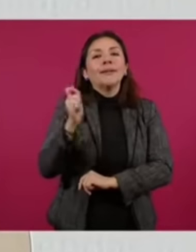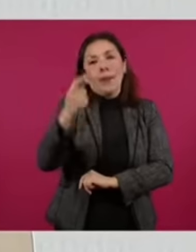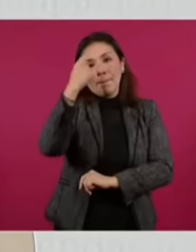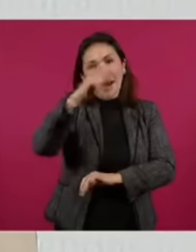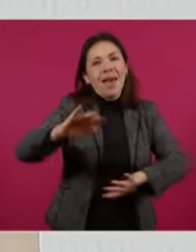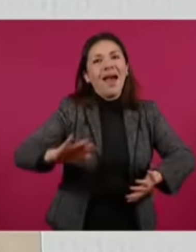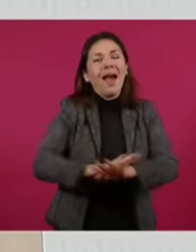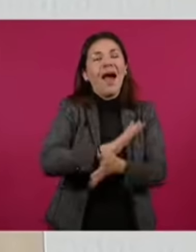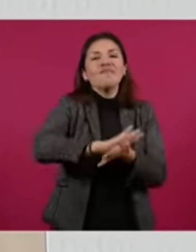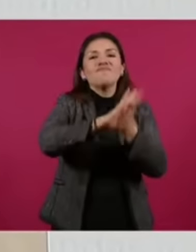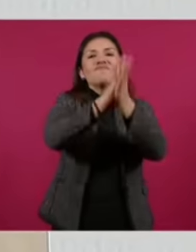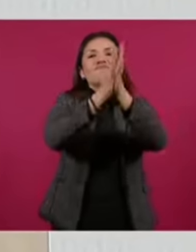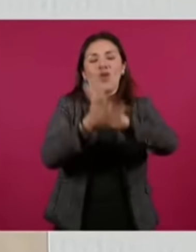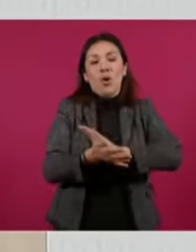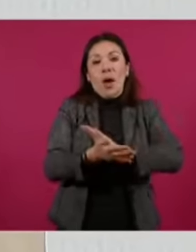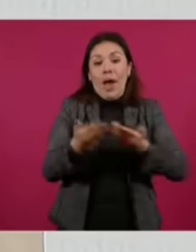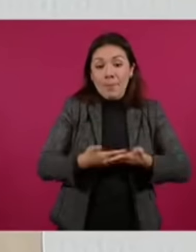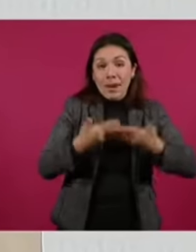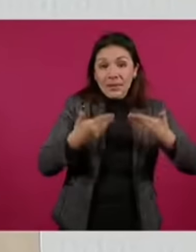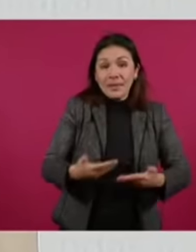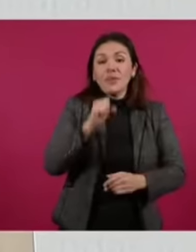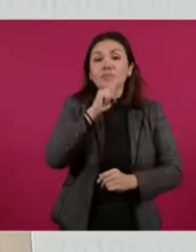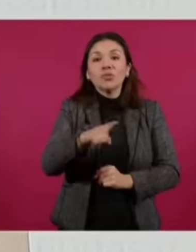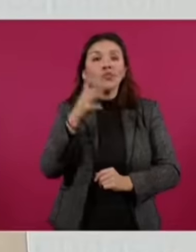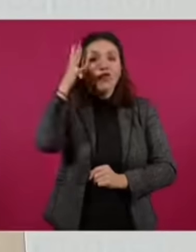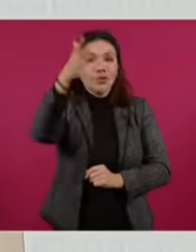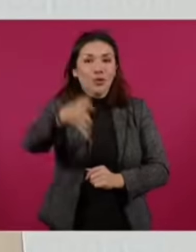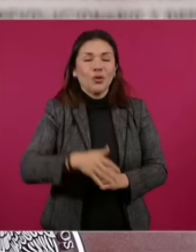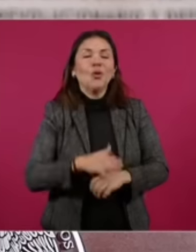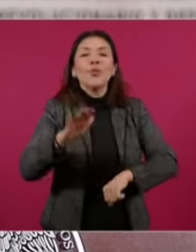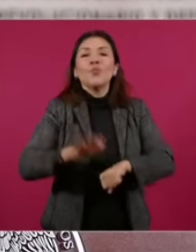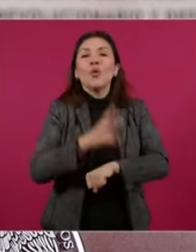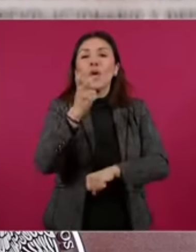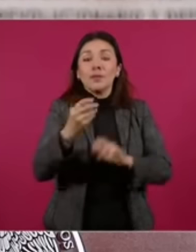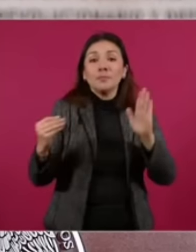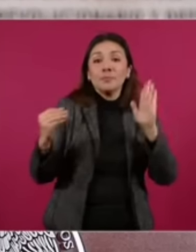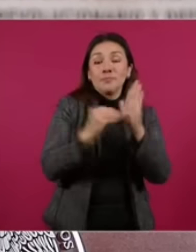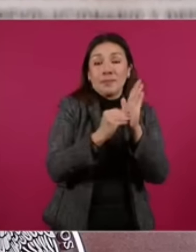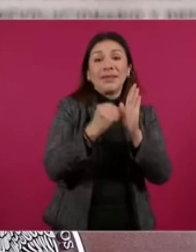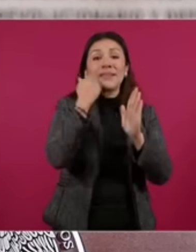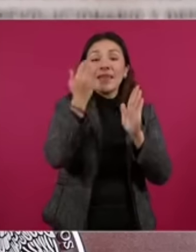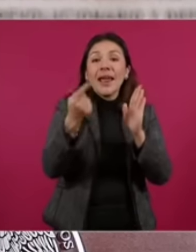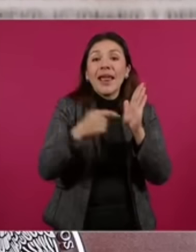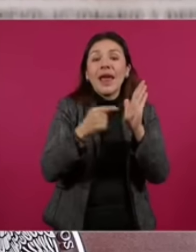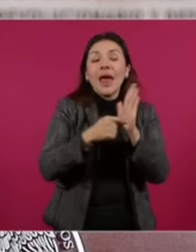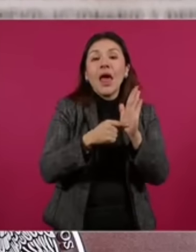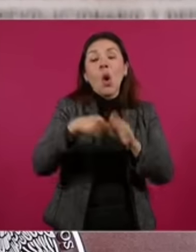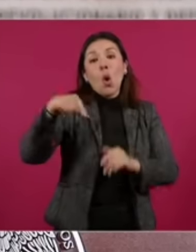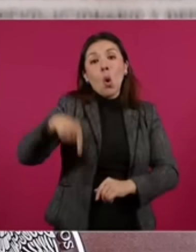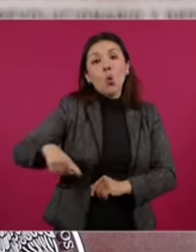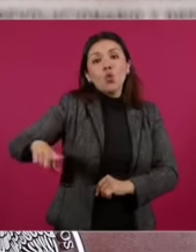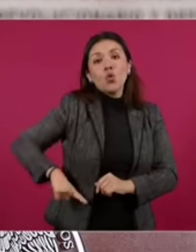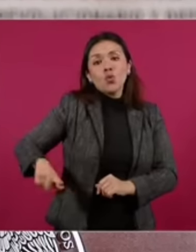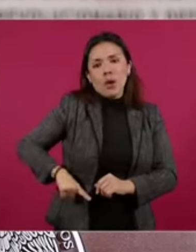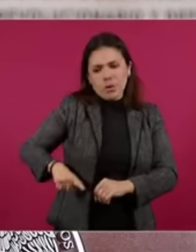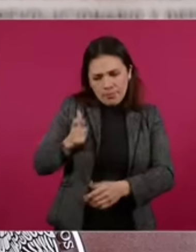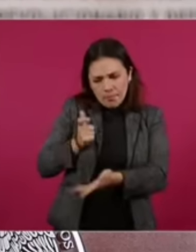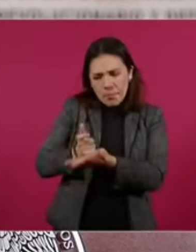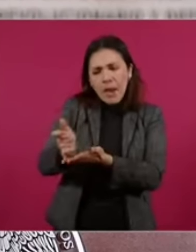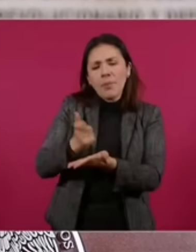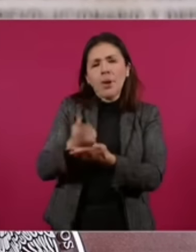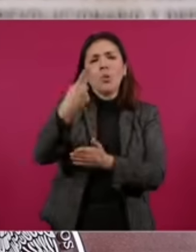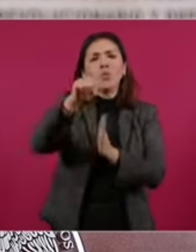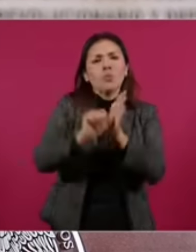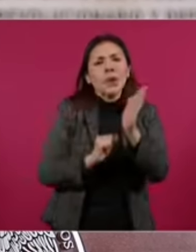transformación del presente y del futuro. Y para ello, la iniciativa de reforma establece que el Estado otorgará un apoyo económico